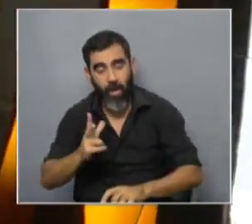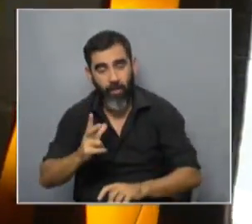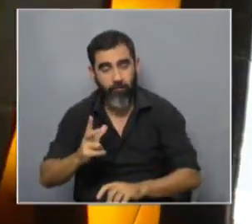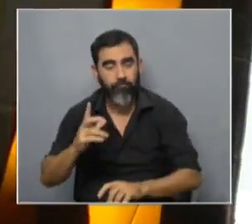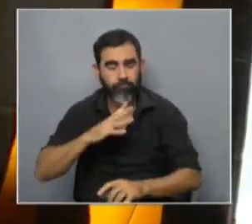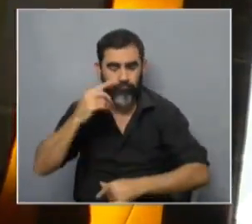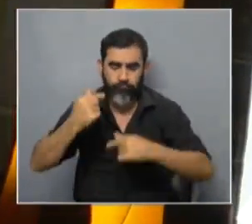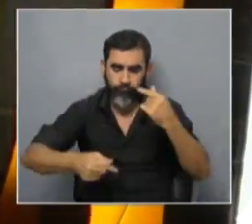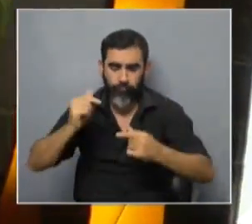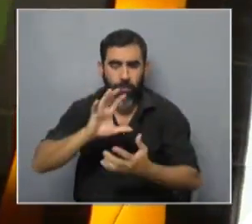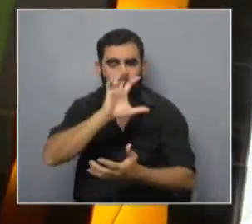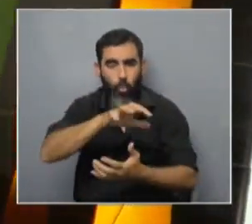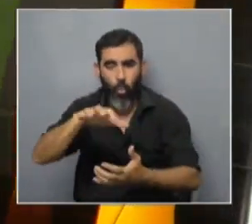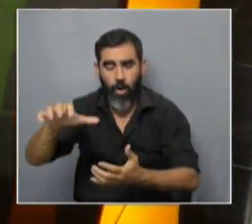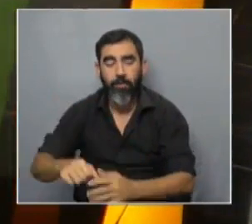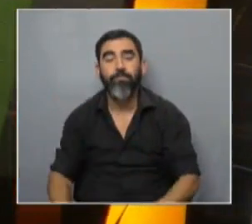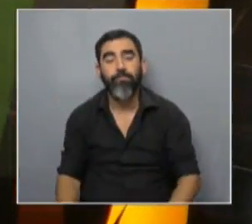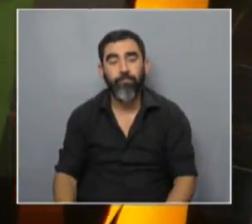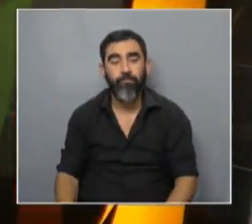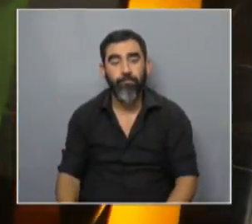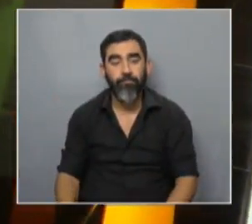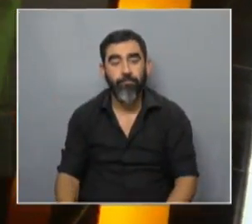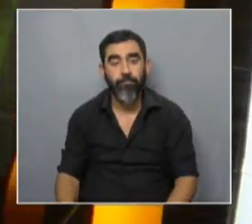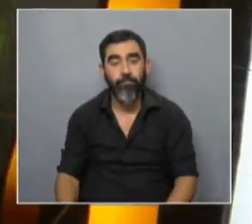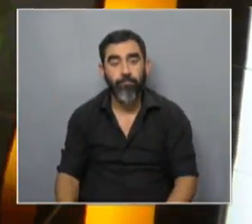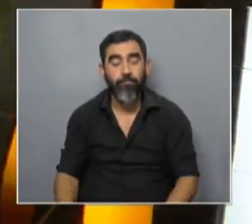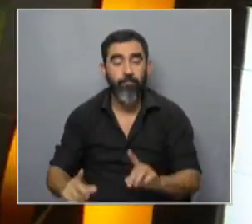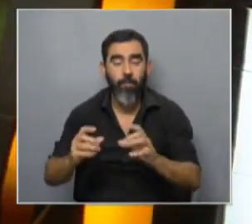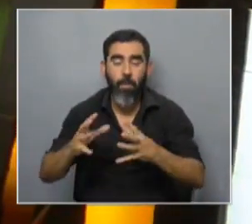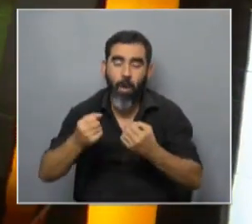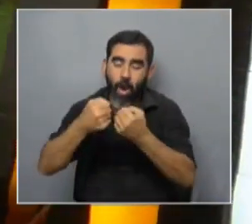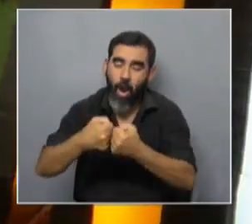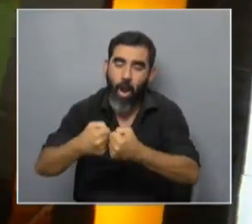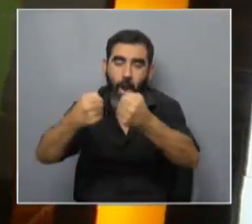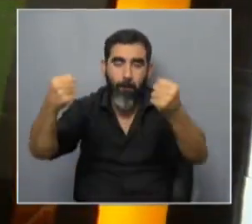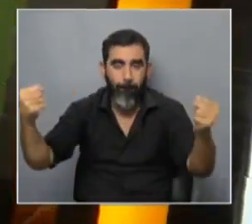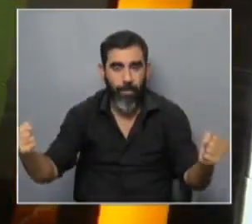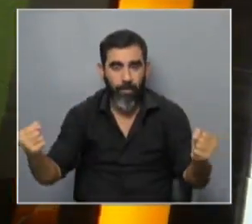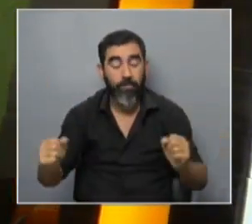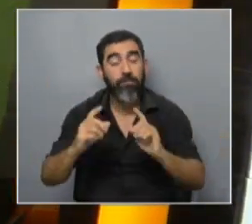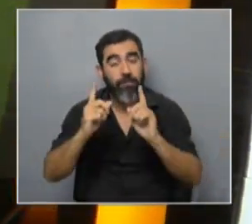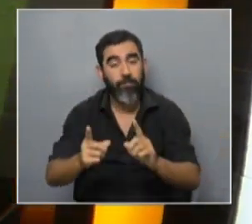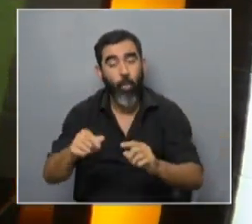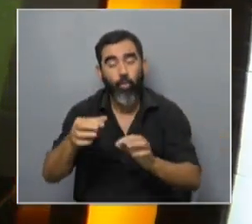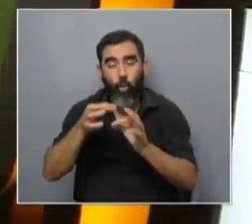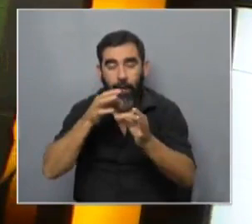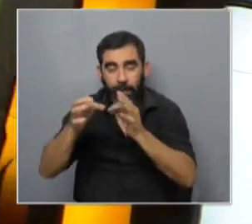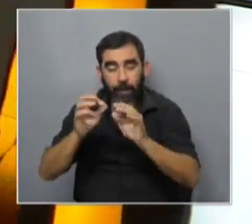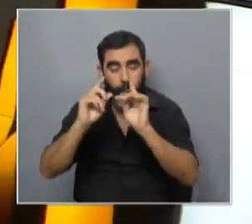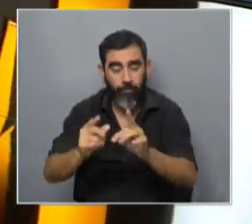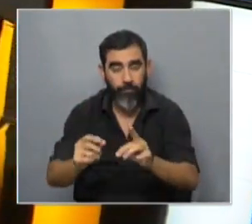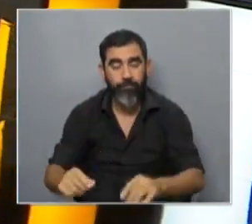una variedad de centros y bueno y por otra parte que fuera lo más amplia posible a su vez otro de los criterios que también